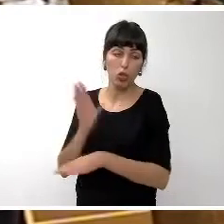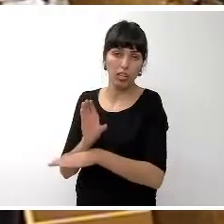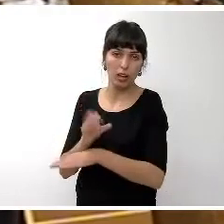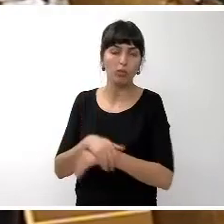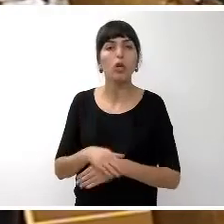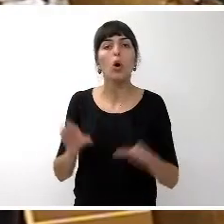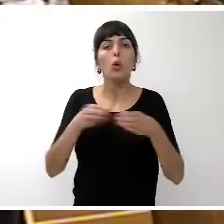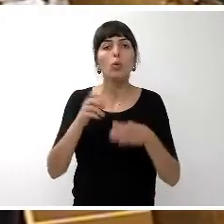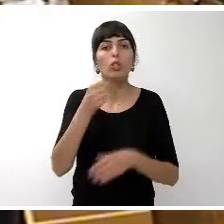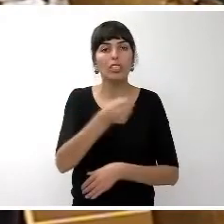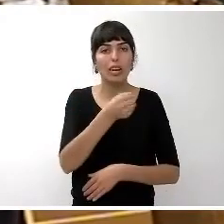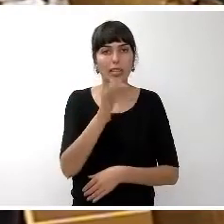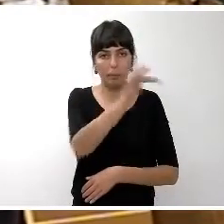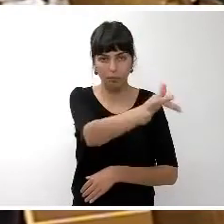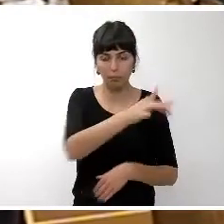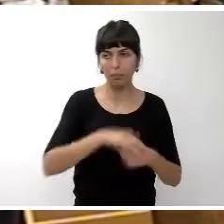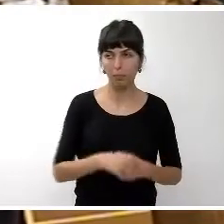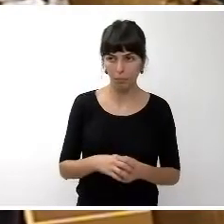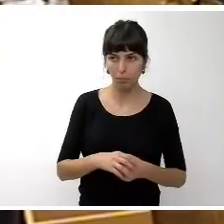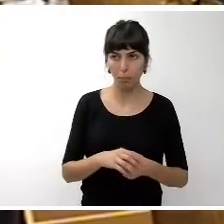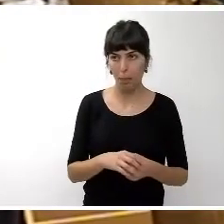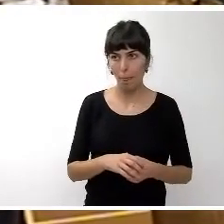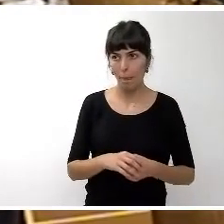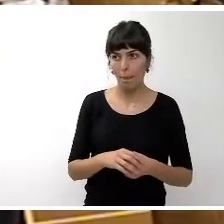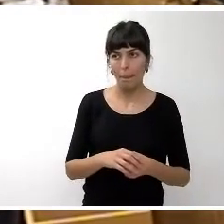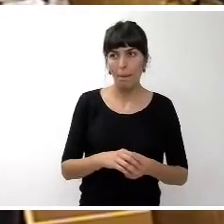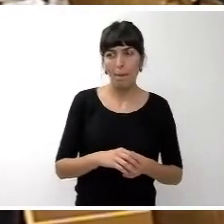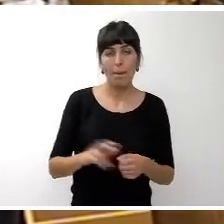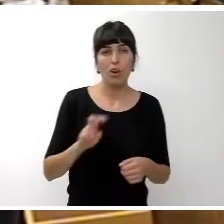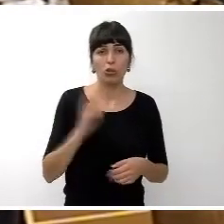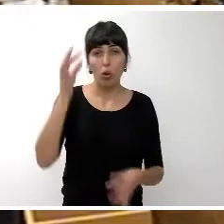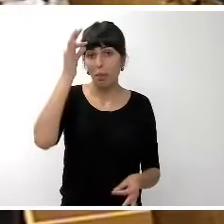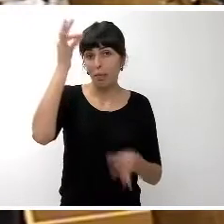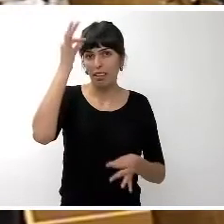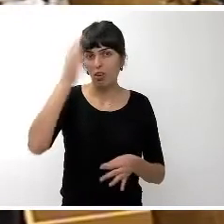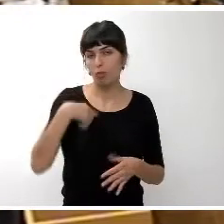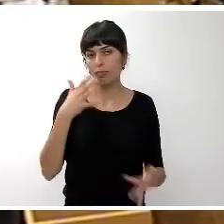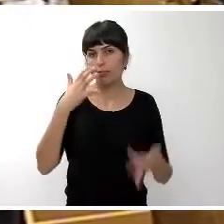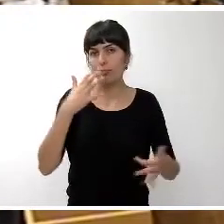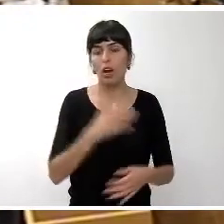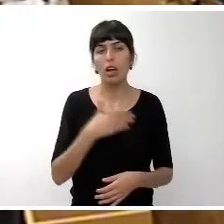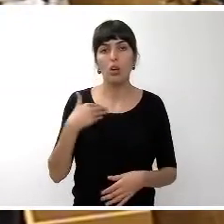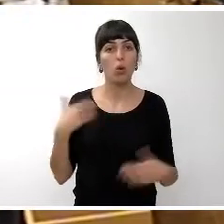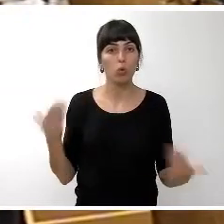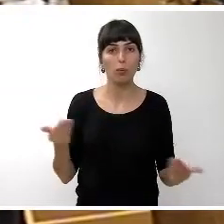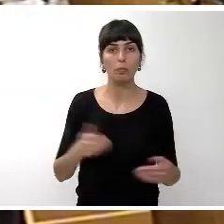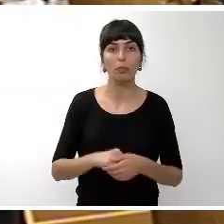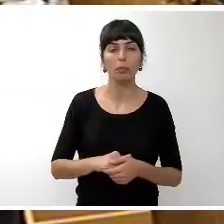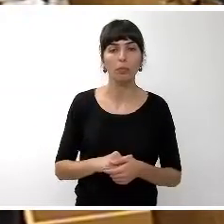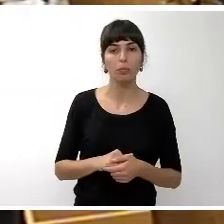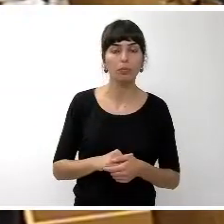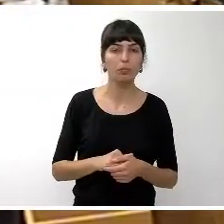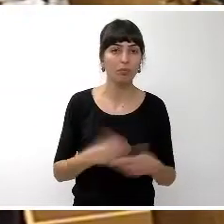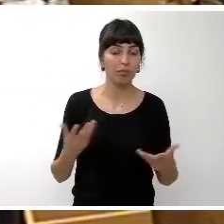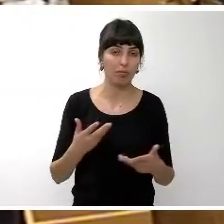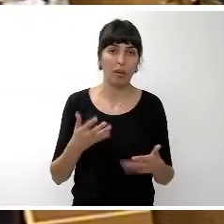otro de los matices que quisiera destacar en lo